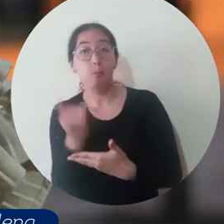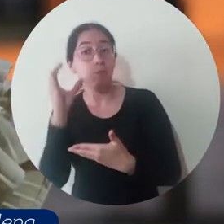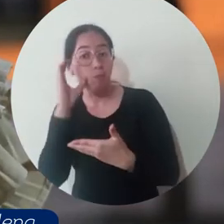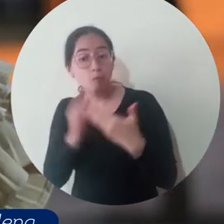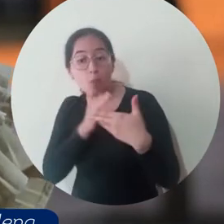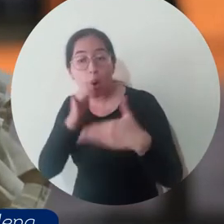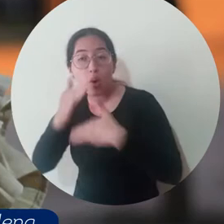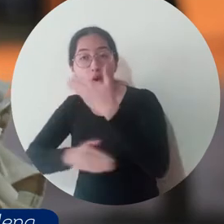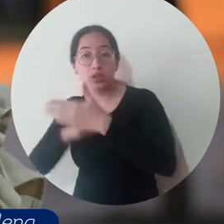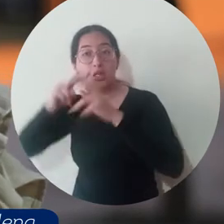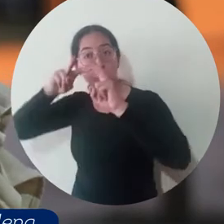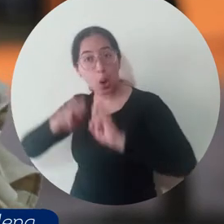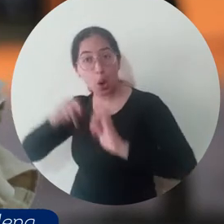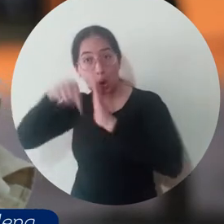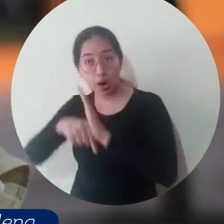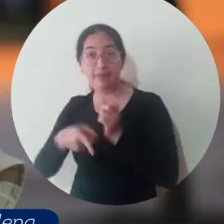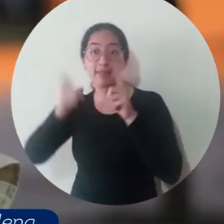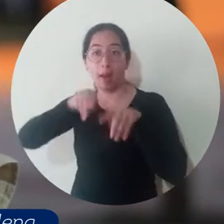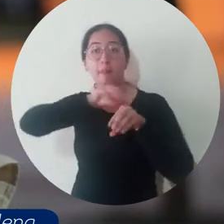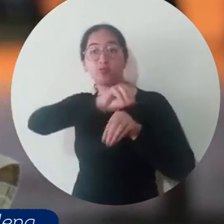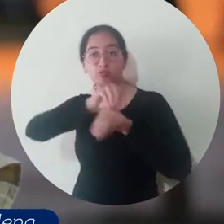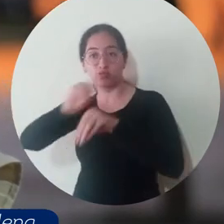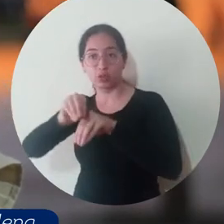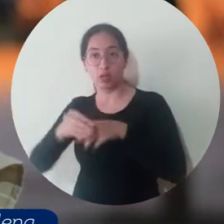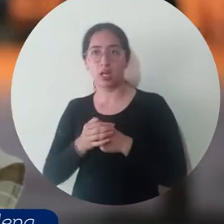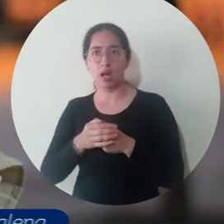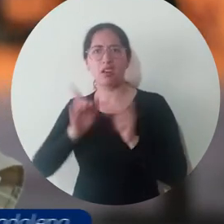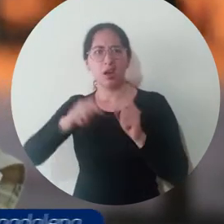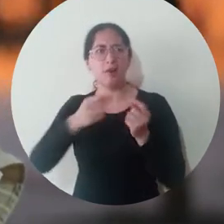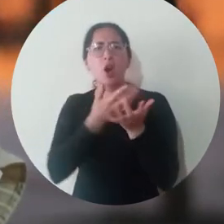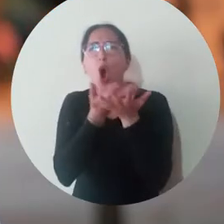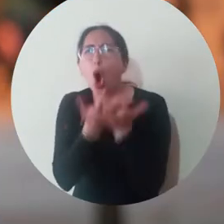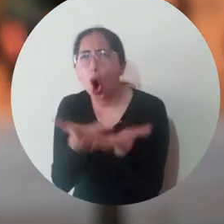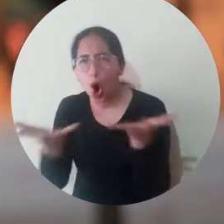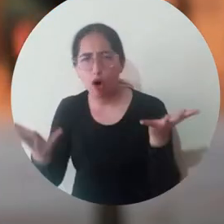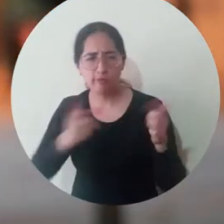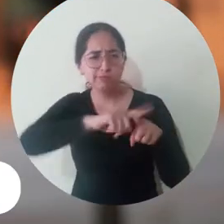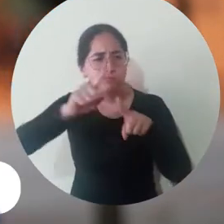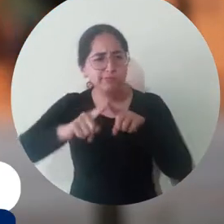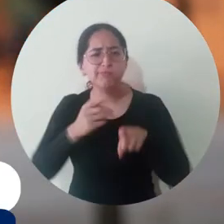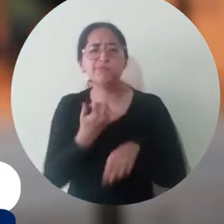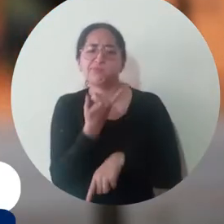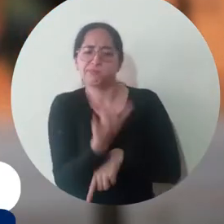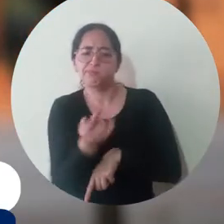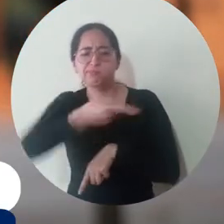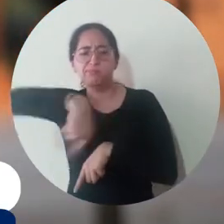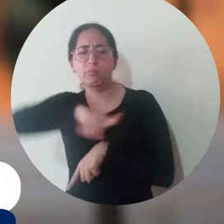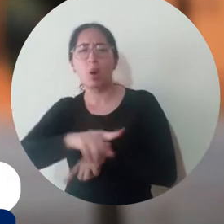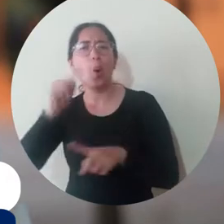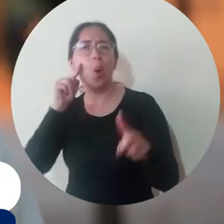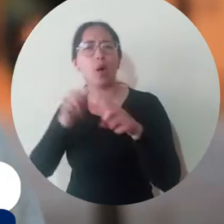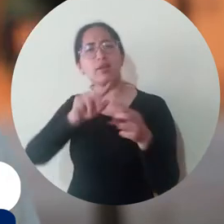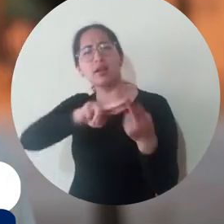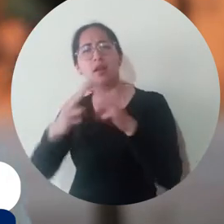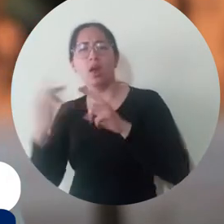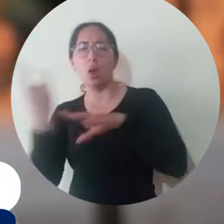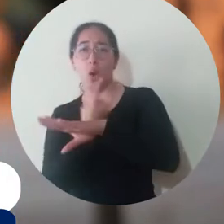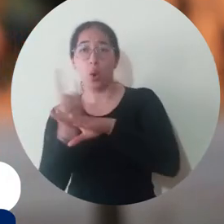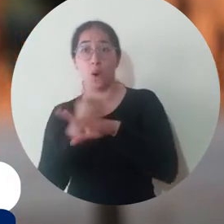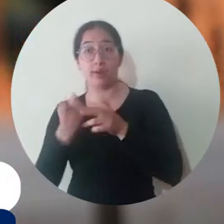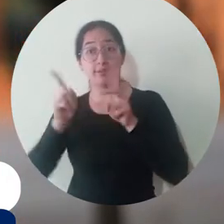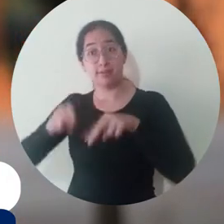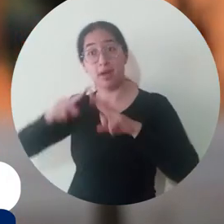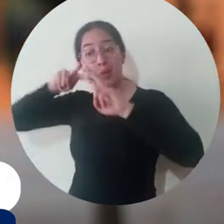procesos de investigación, procesos de formación. Equipos robustos que son dedicados,